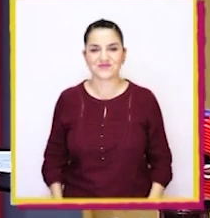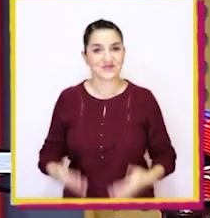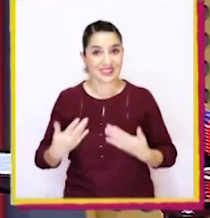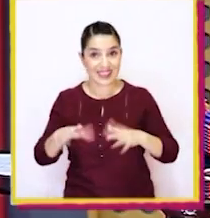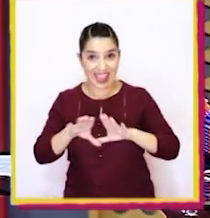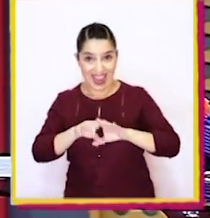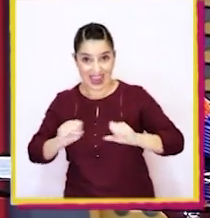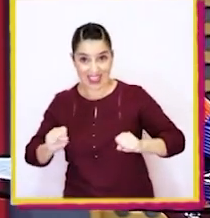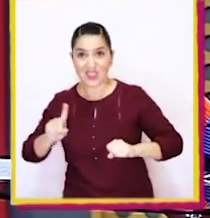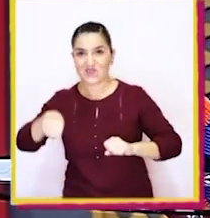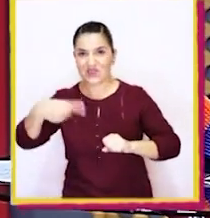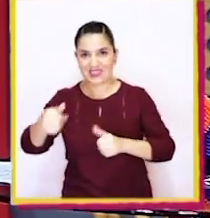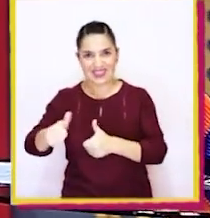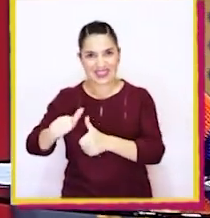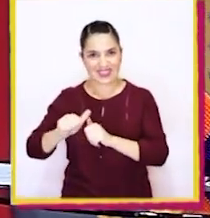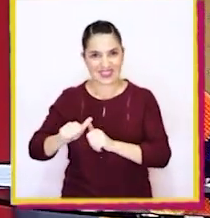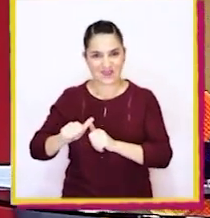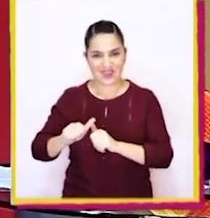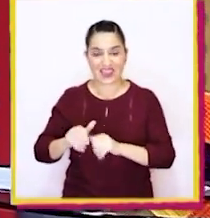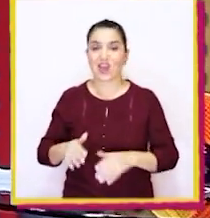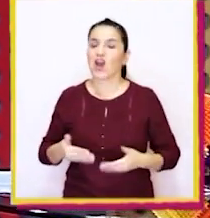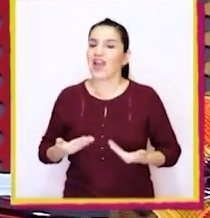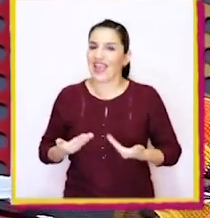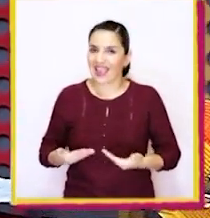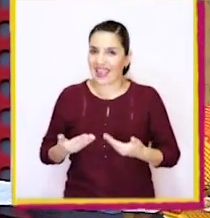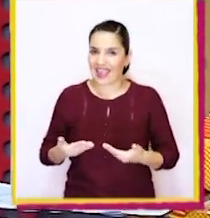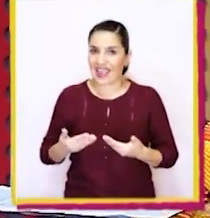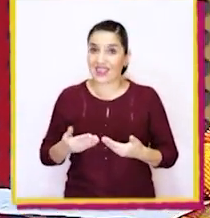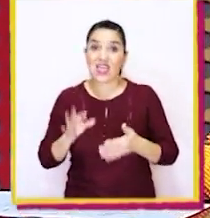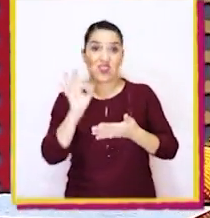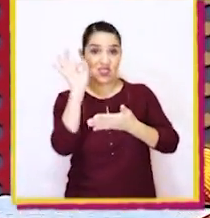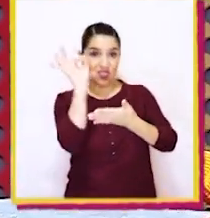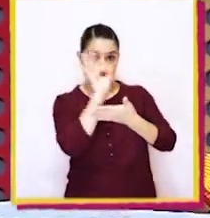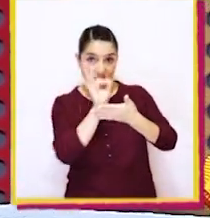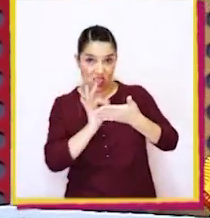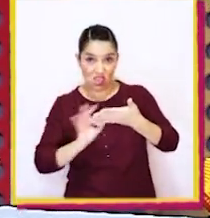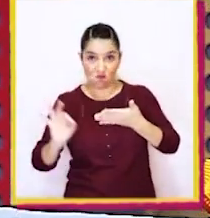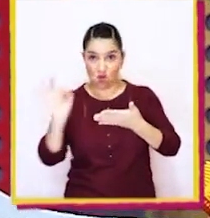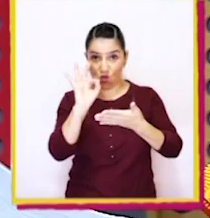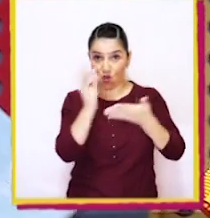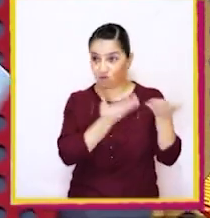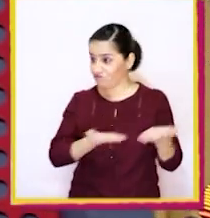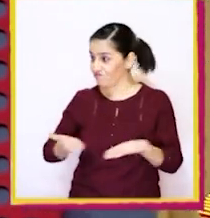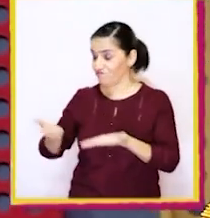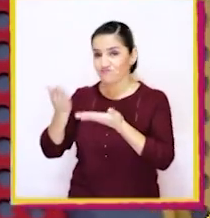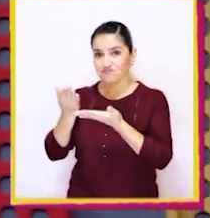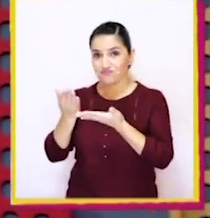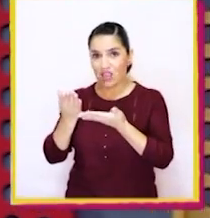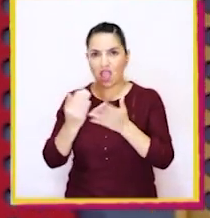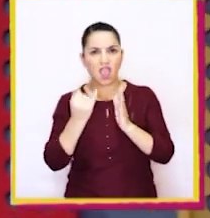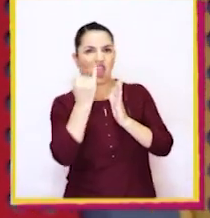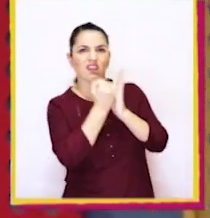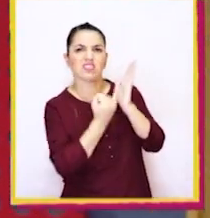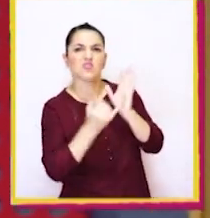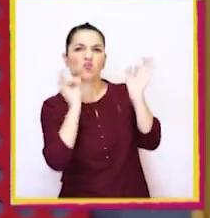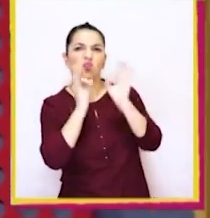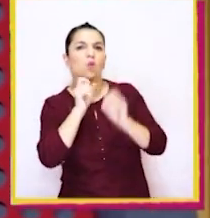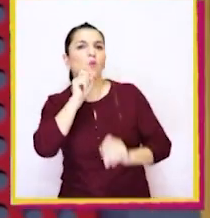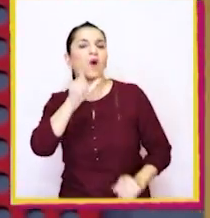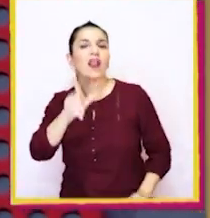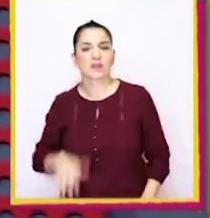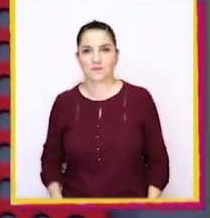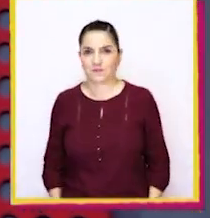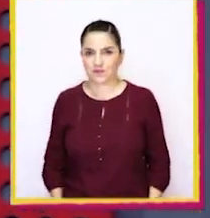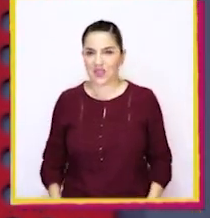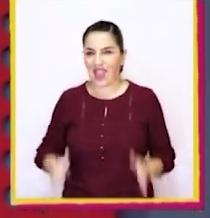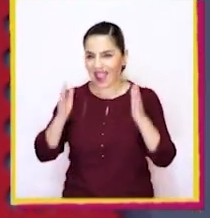¿Listos para el próximo desafío? Este es el dibujo. Y las instrucciones son las